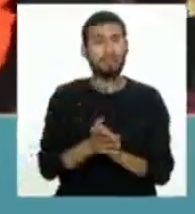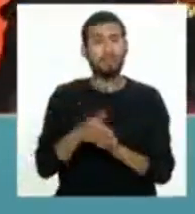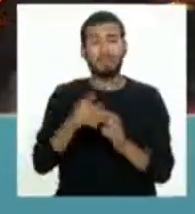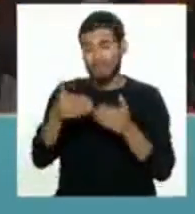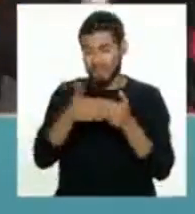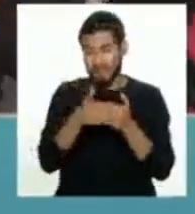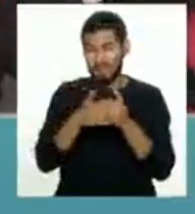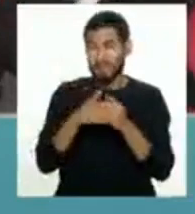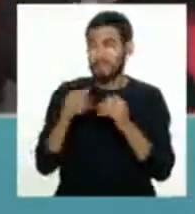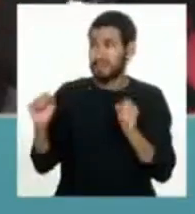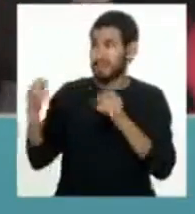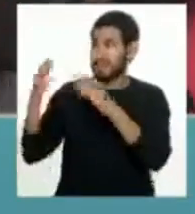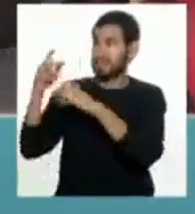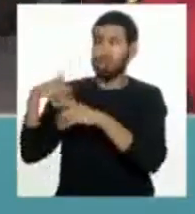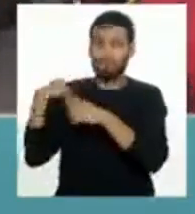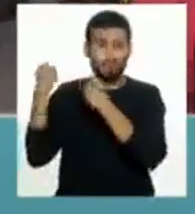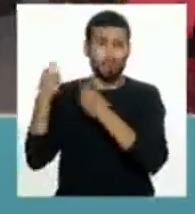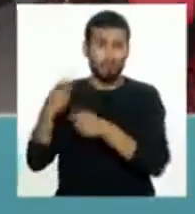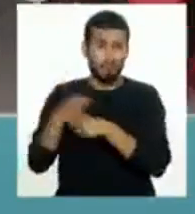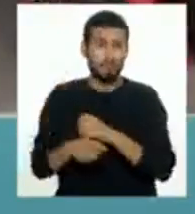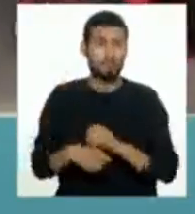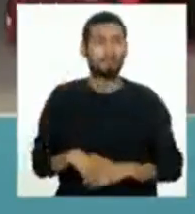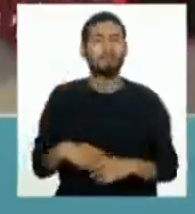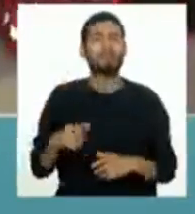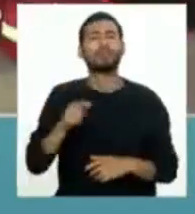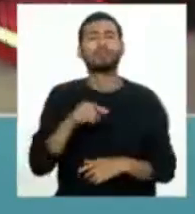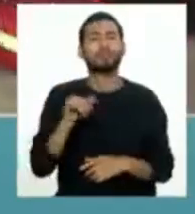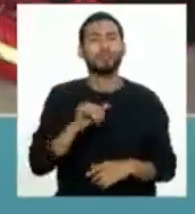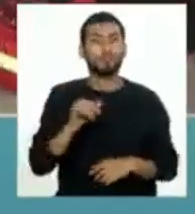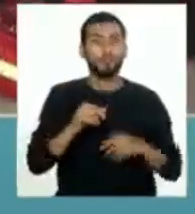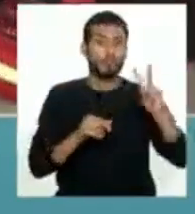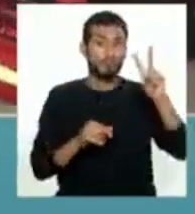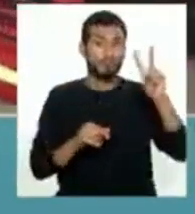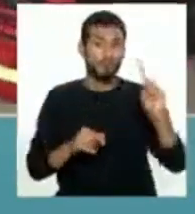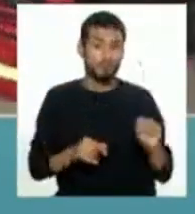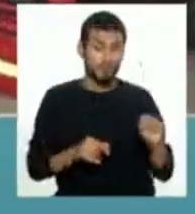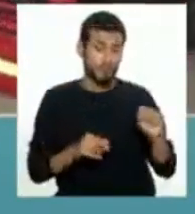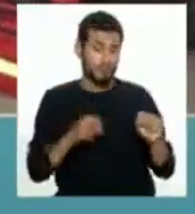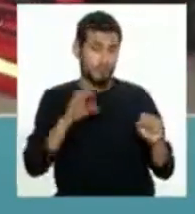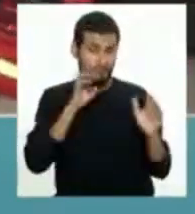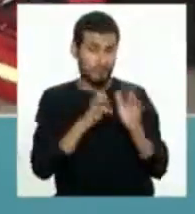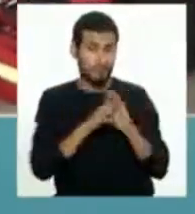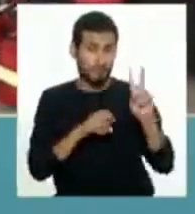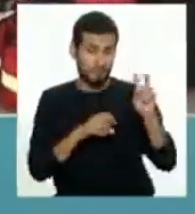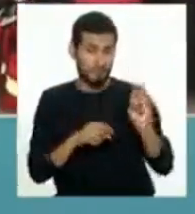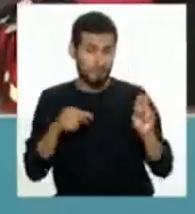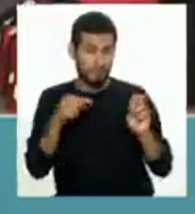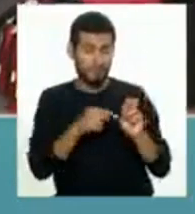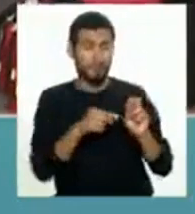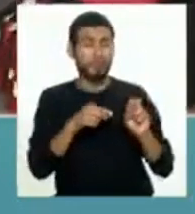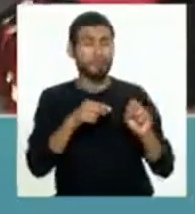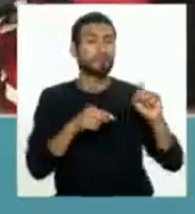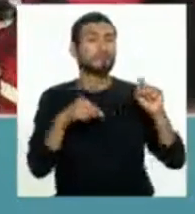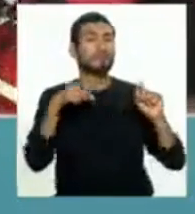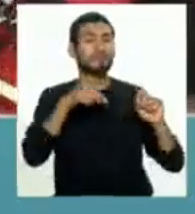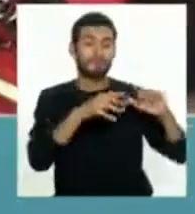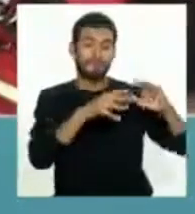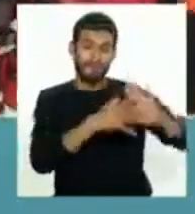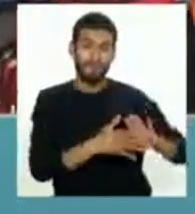cercanas a los cerros. Luego tenemos las zonas de Villa El Salvador, por ejemplo, donde también son, donde ahí